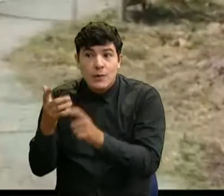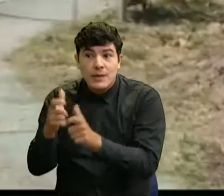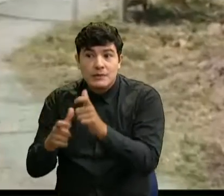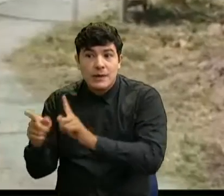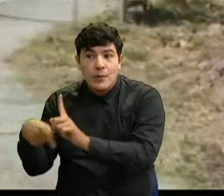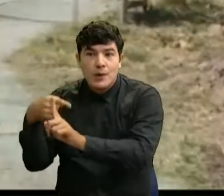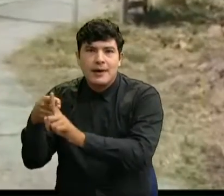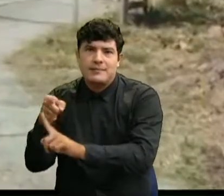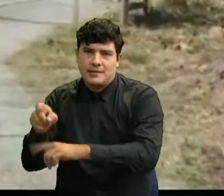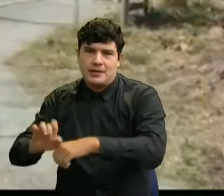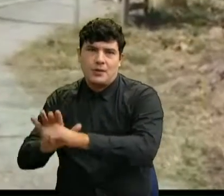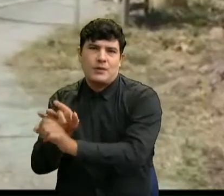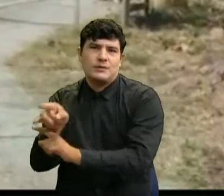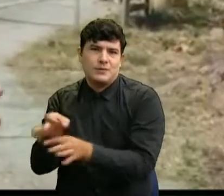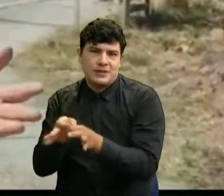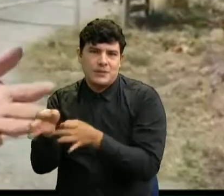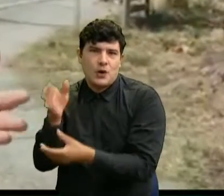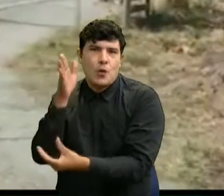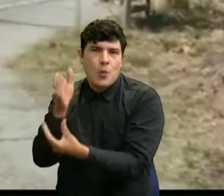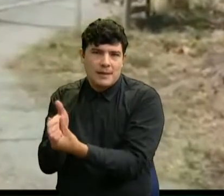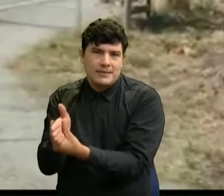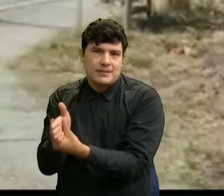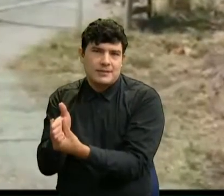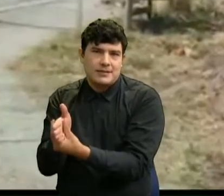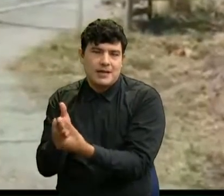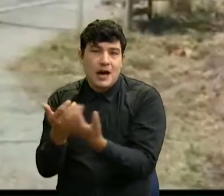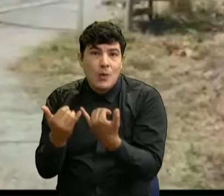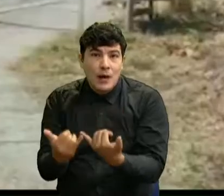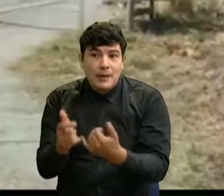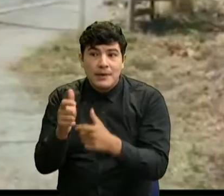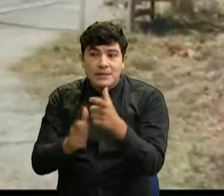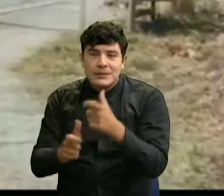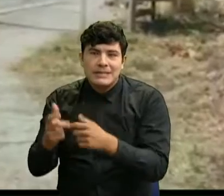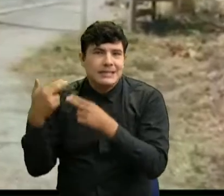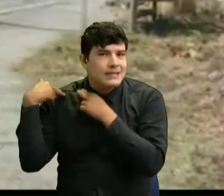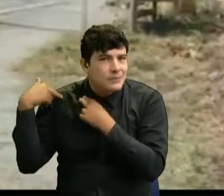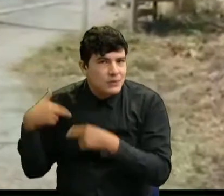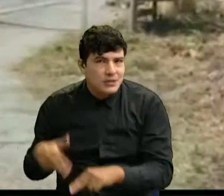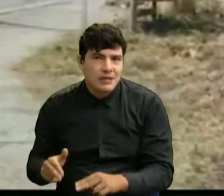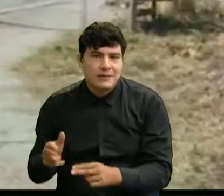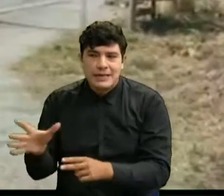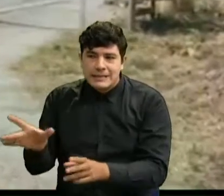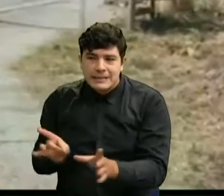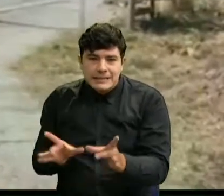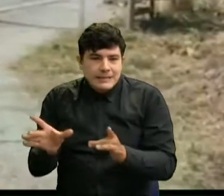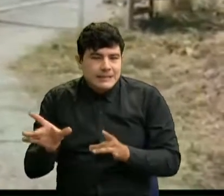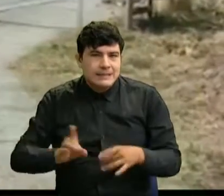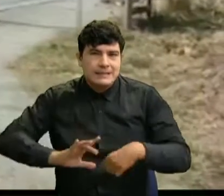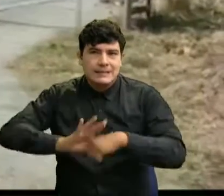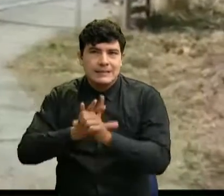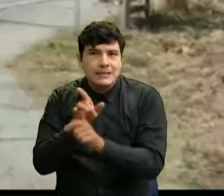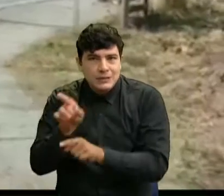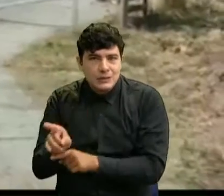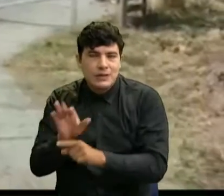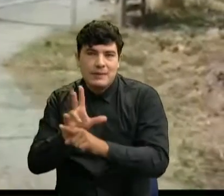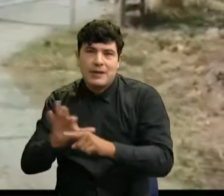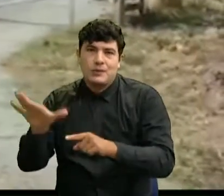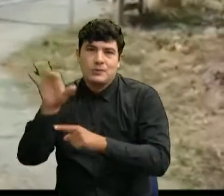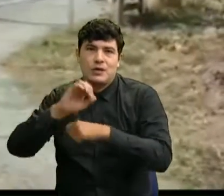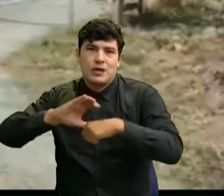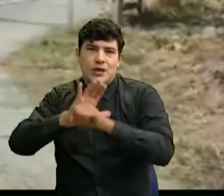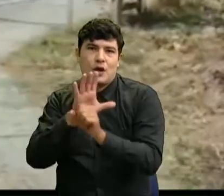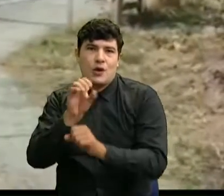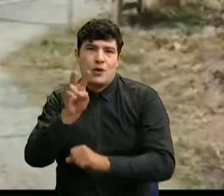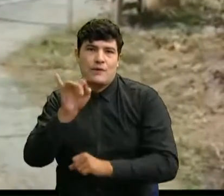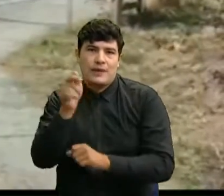Y exponiéndose definitivamente al contagio en lo que tiene que ver con el virus de COVID-19, exponiéndose en